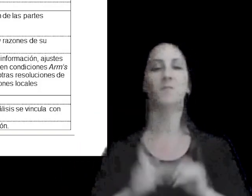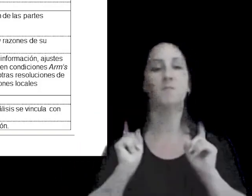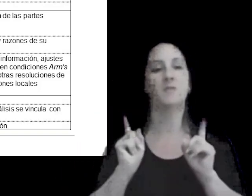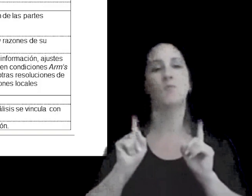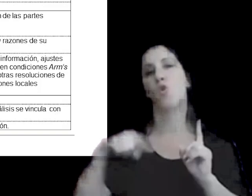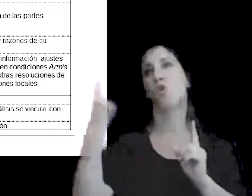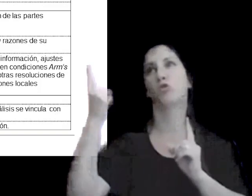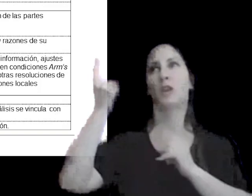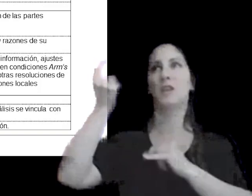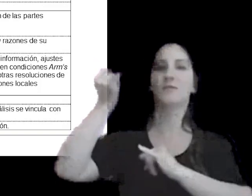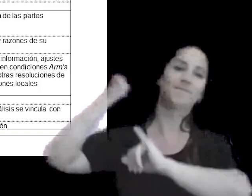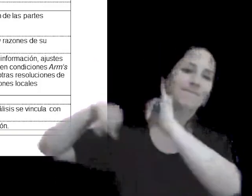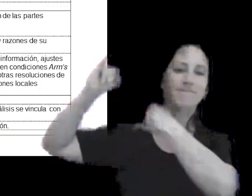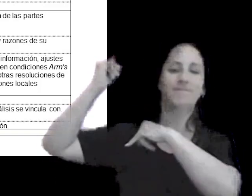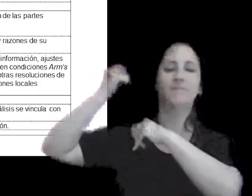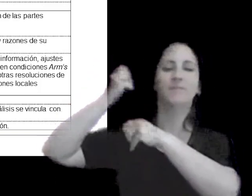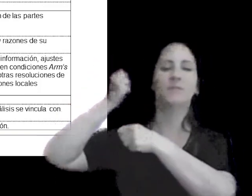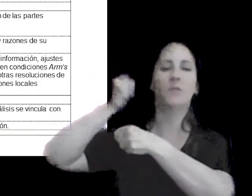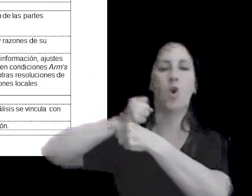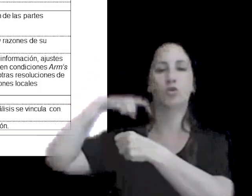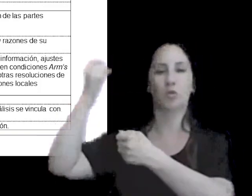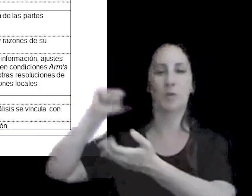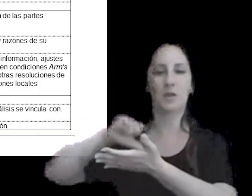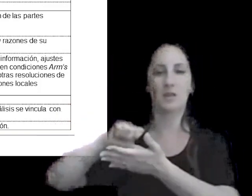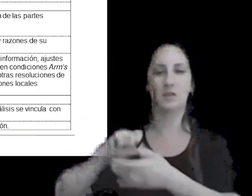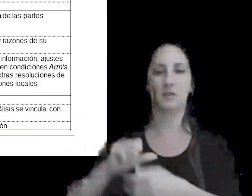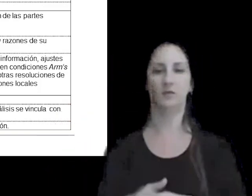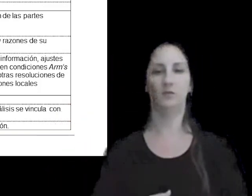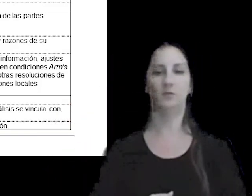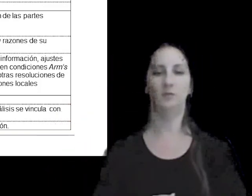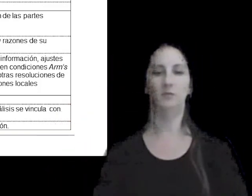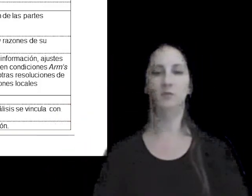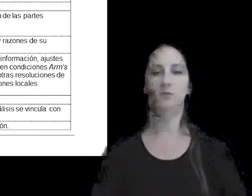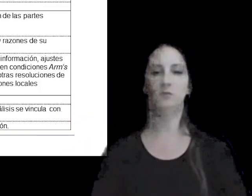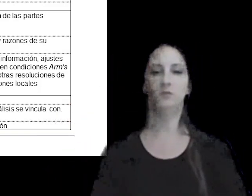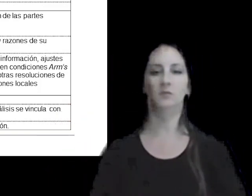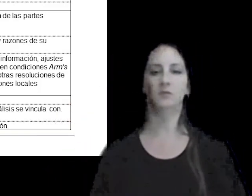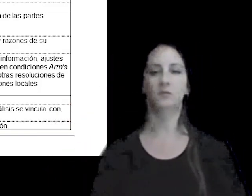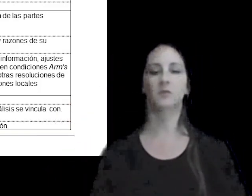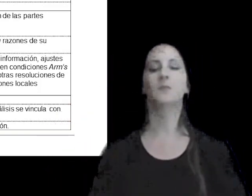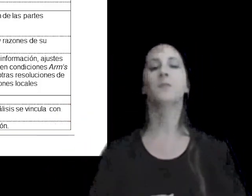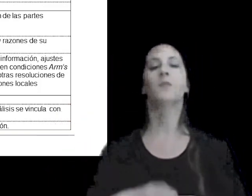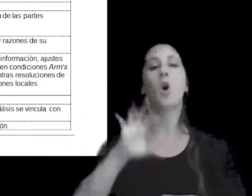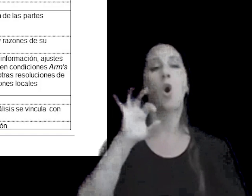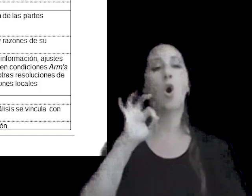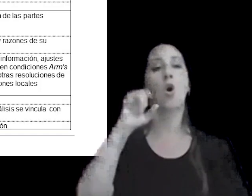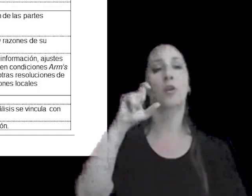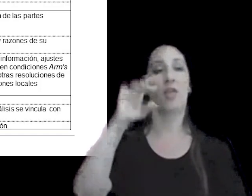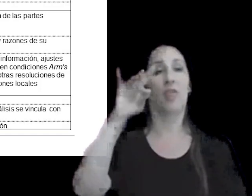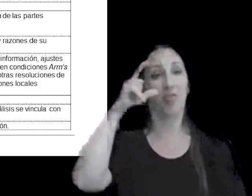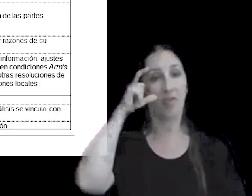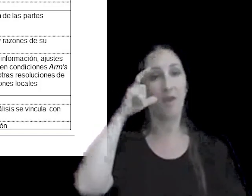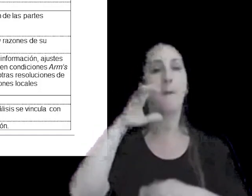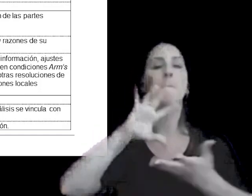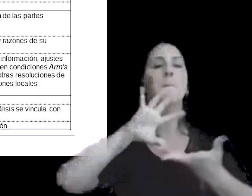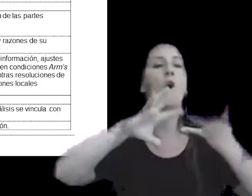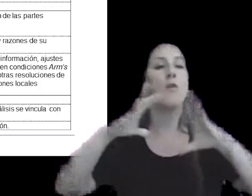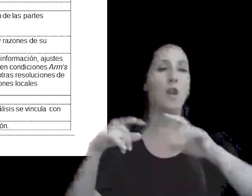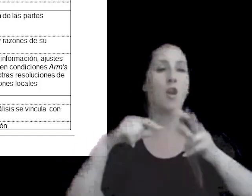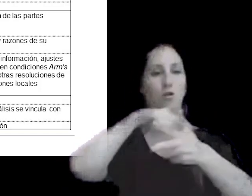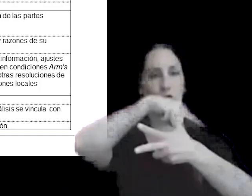extranjero el modelo estándar de la OCDE está dividido en tres secciones